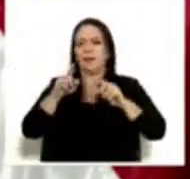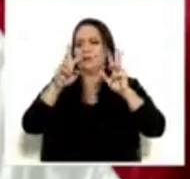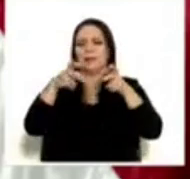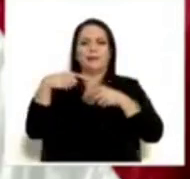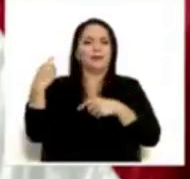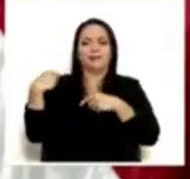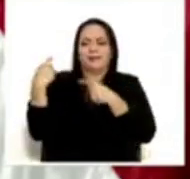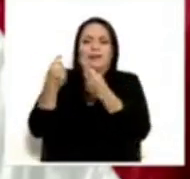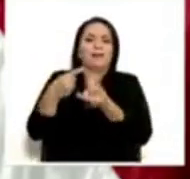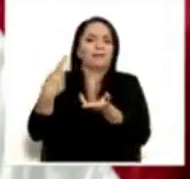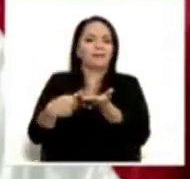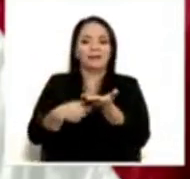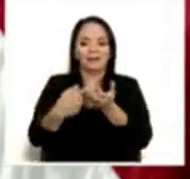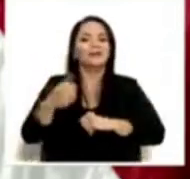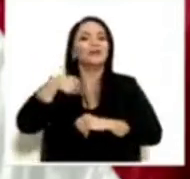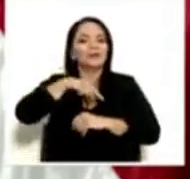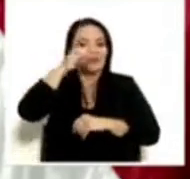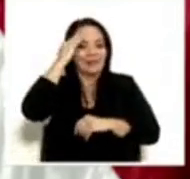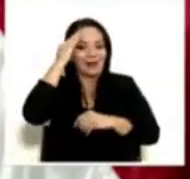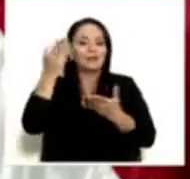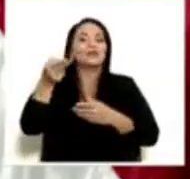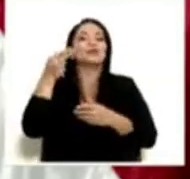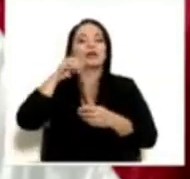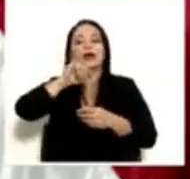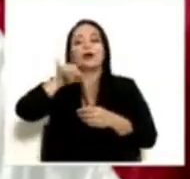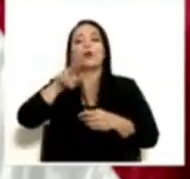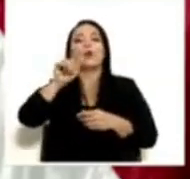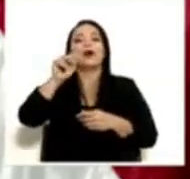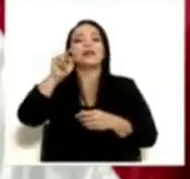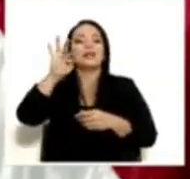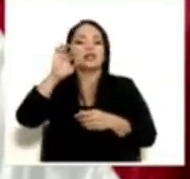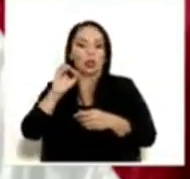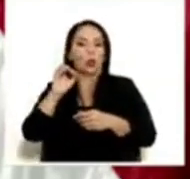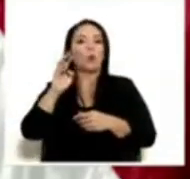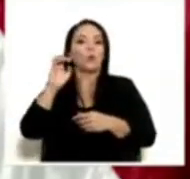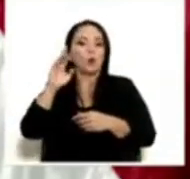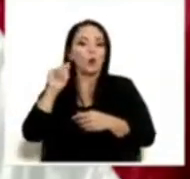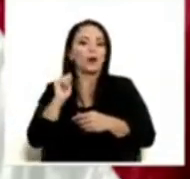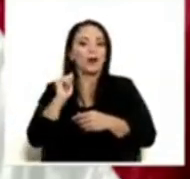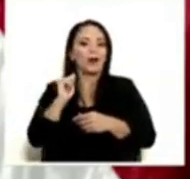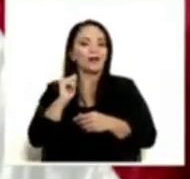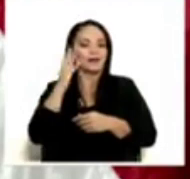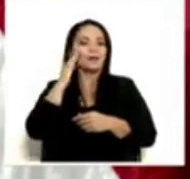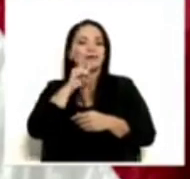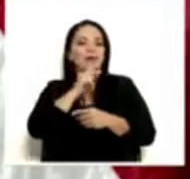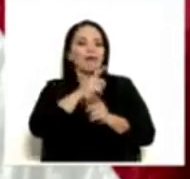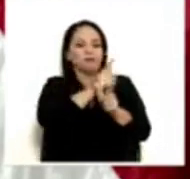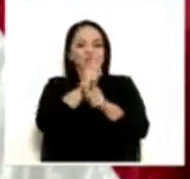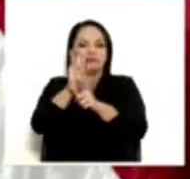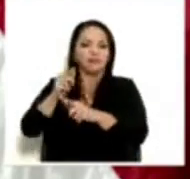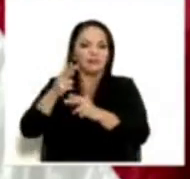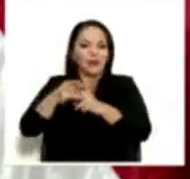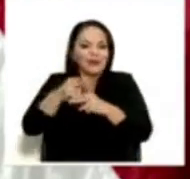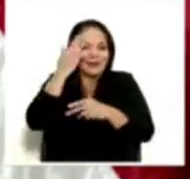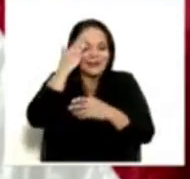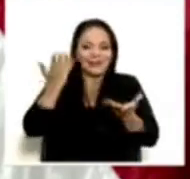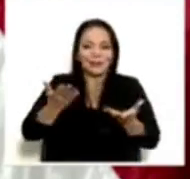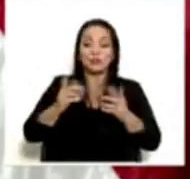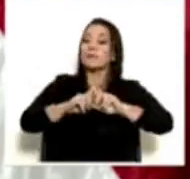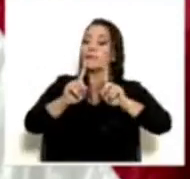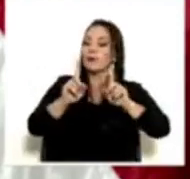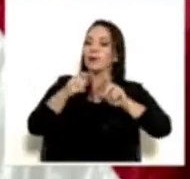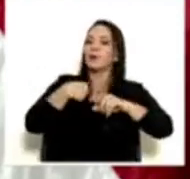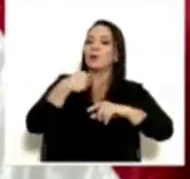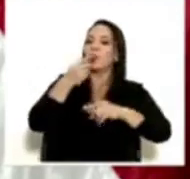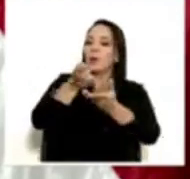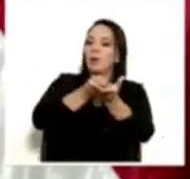sabemos la historia de Juanito Mora, fusilado por quiénes y bajo qué nombres. Pero yo, francamente, les digo,